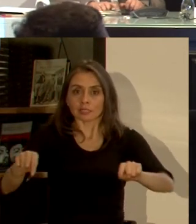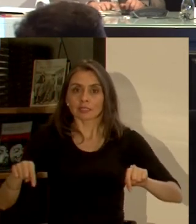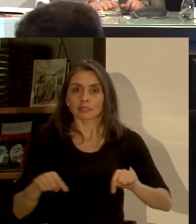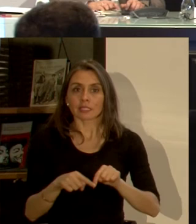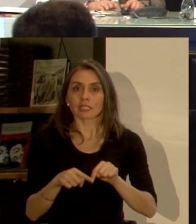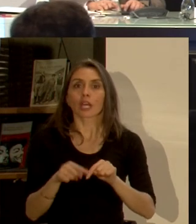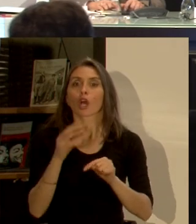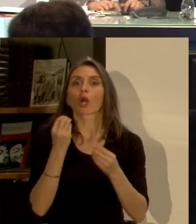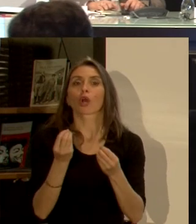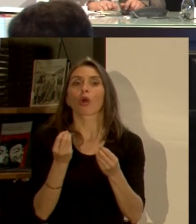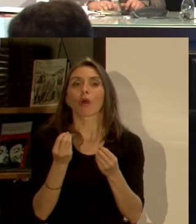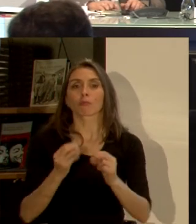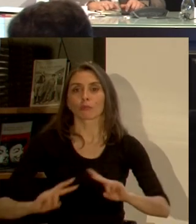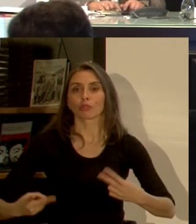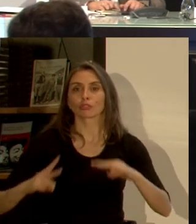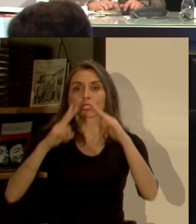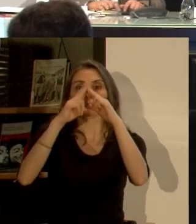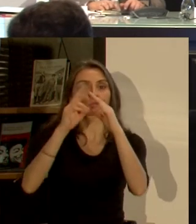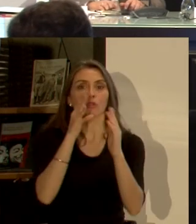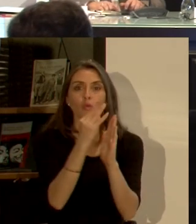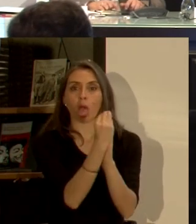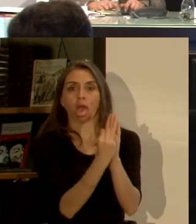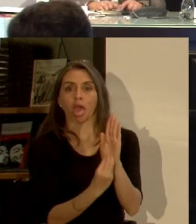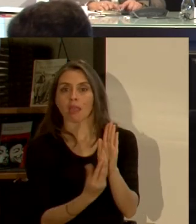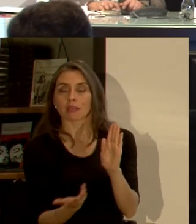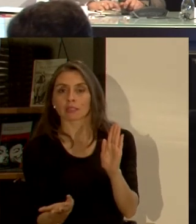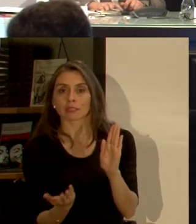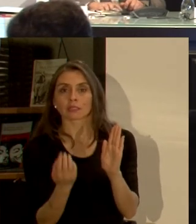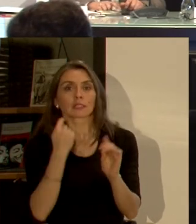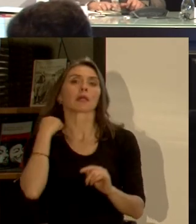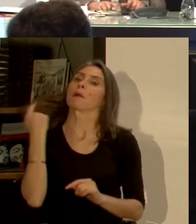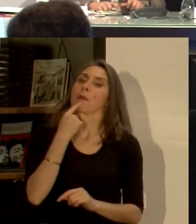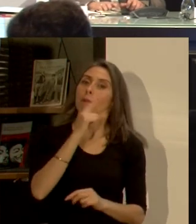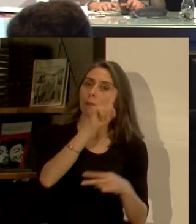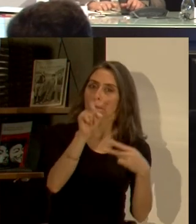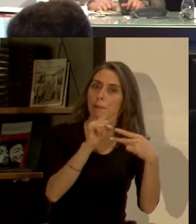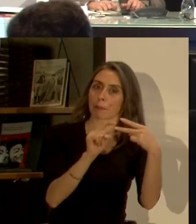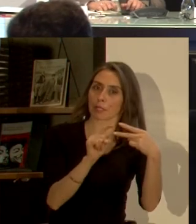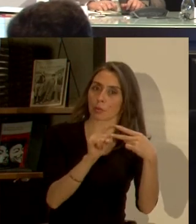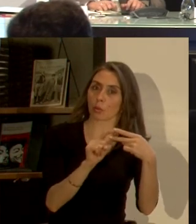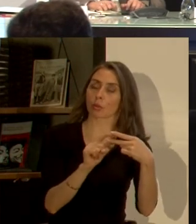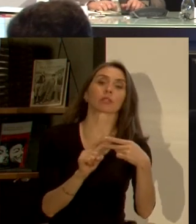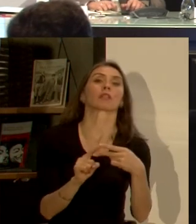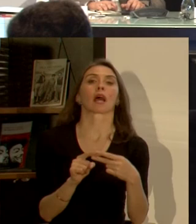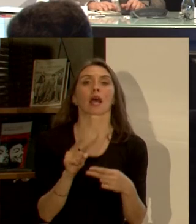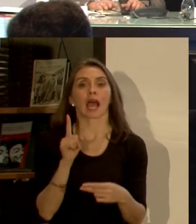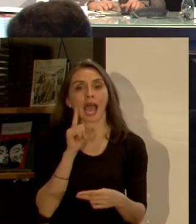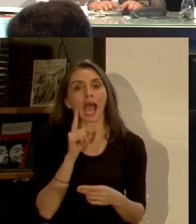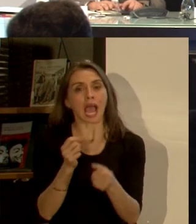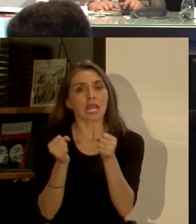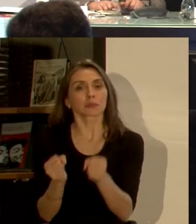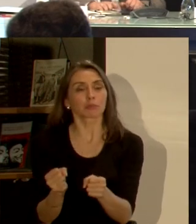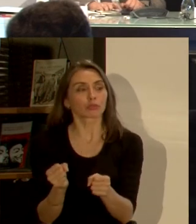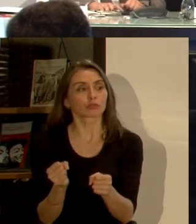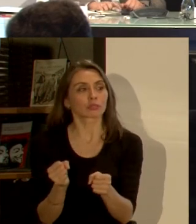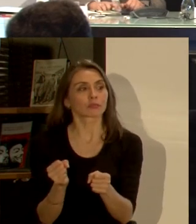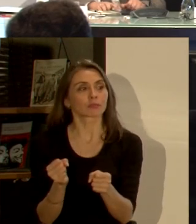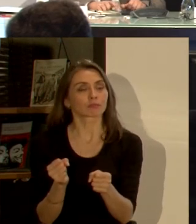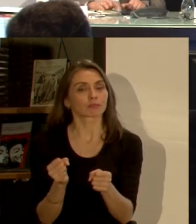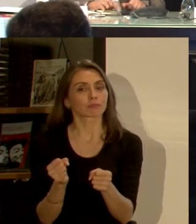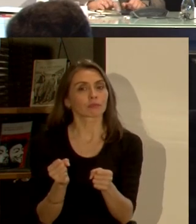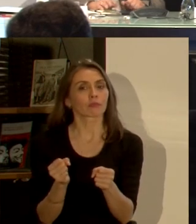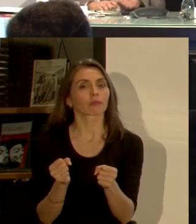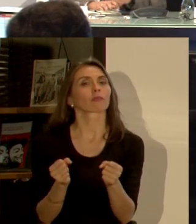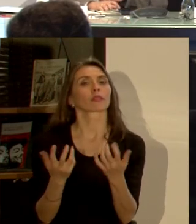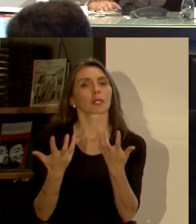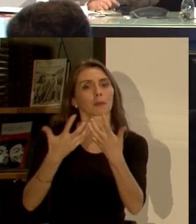mecanismo de construcción entonces esas son las dos preguntas si existe alguna agua en la piscina como para a